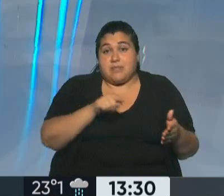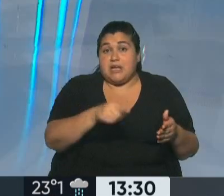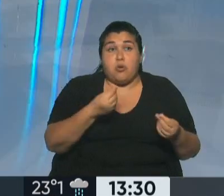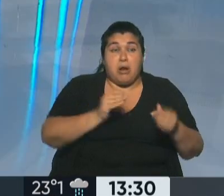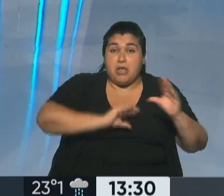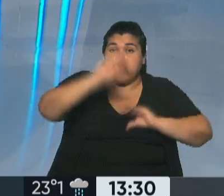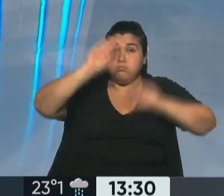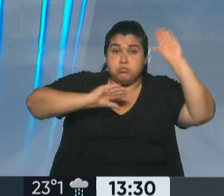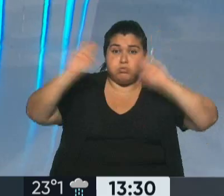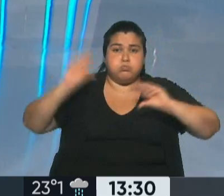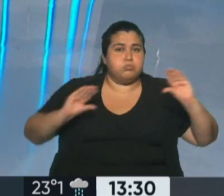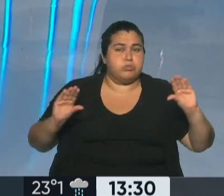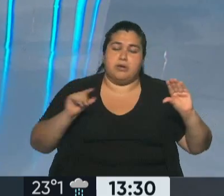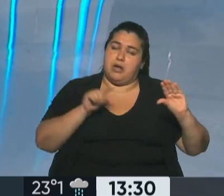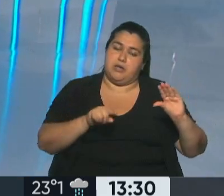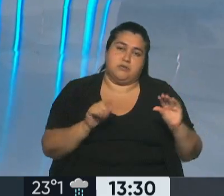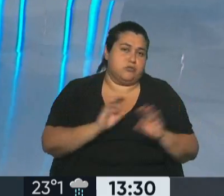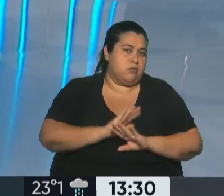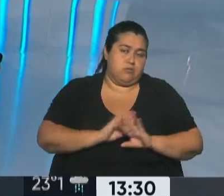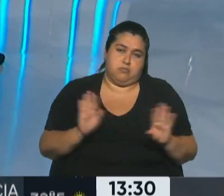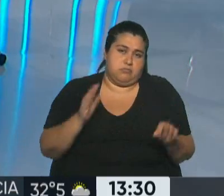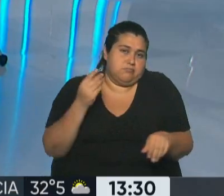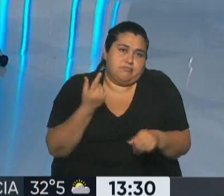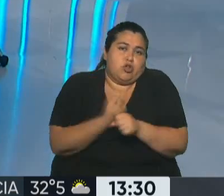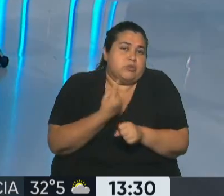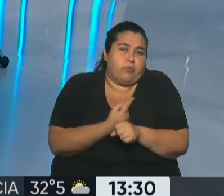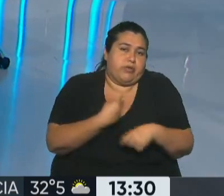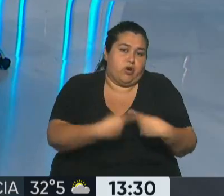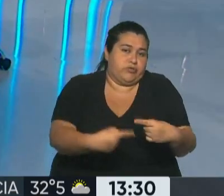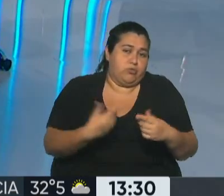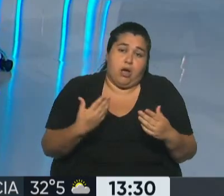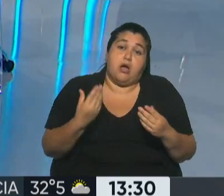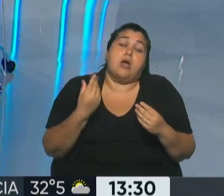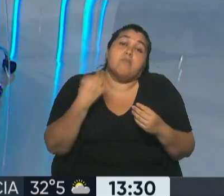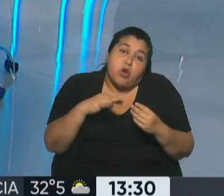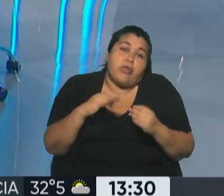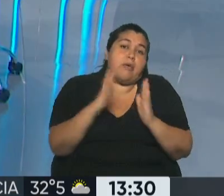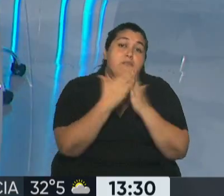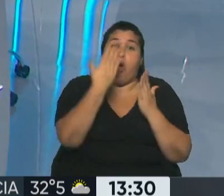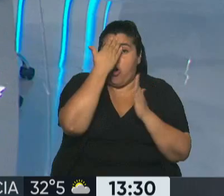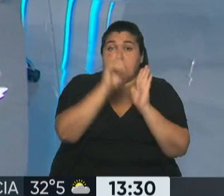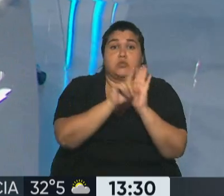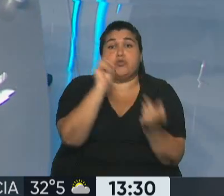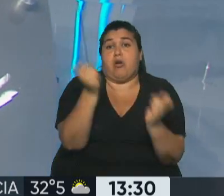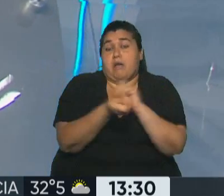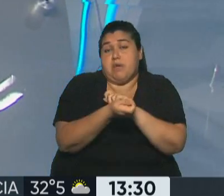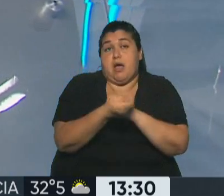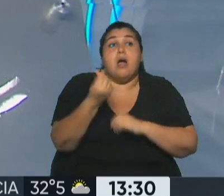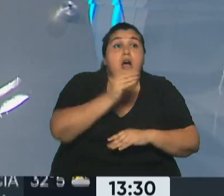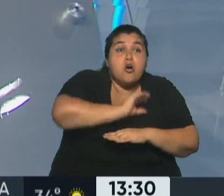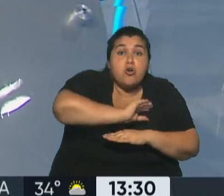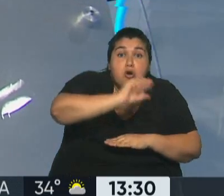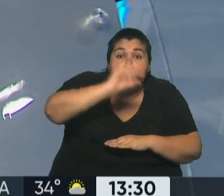realmente es algo nefasto, es difícil de cambiarlo porque hay que modificar la constitución, y la ley de coparticipación federal es